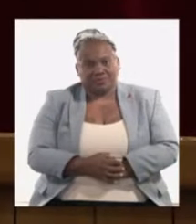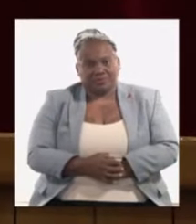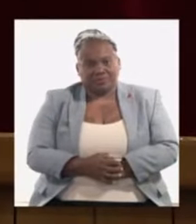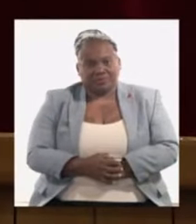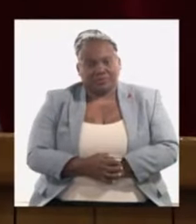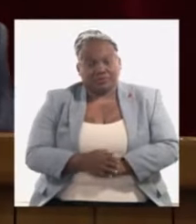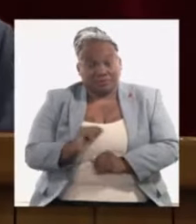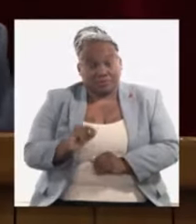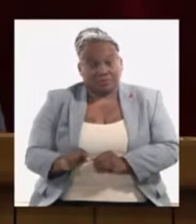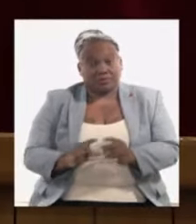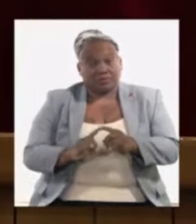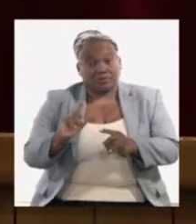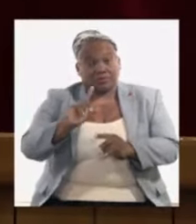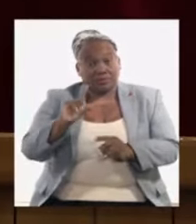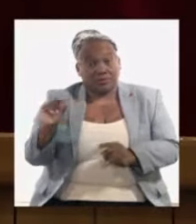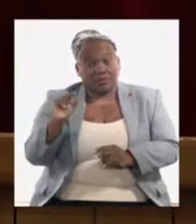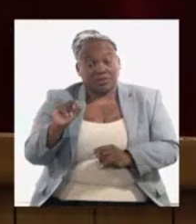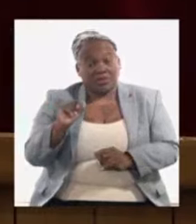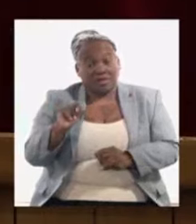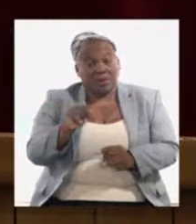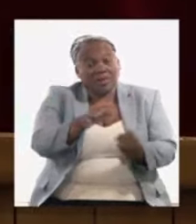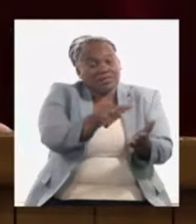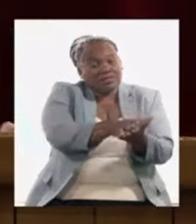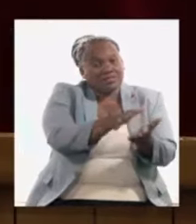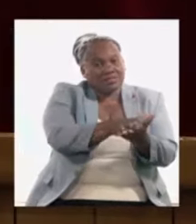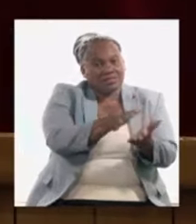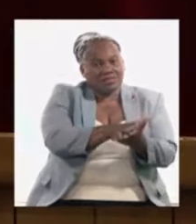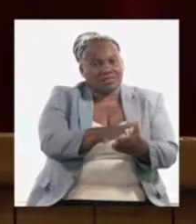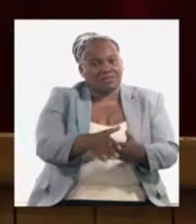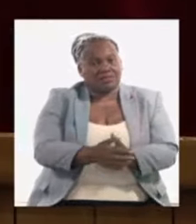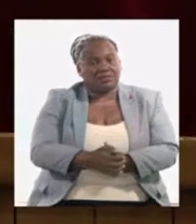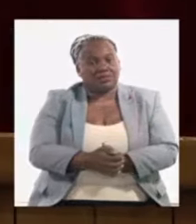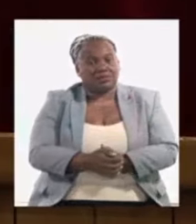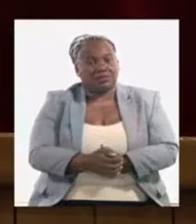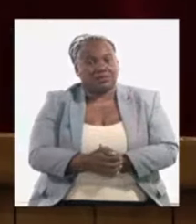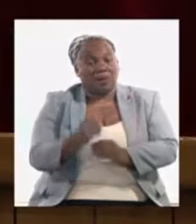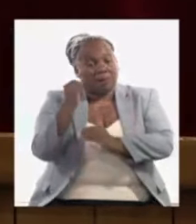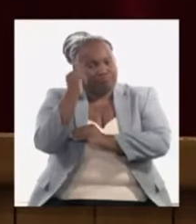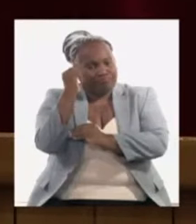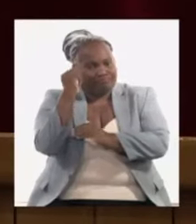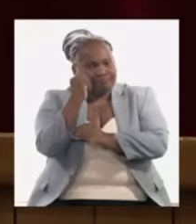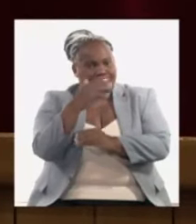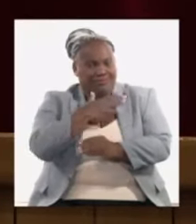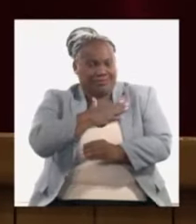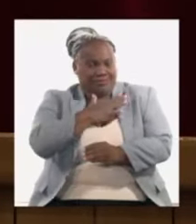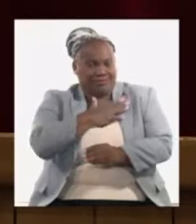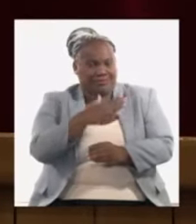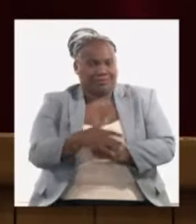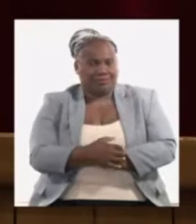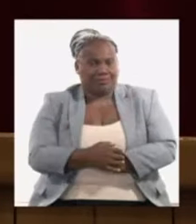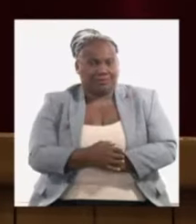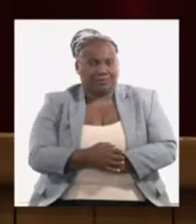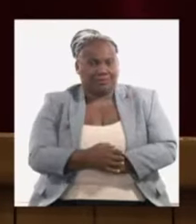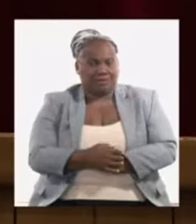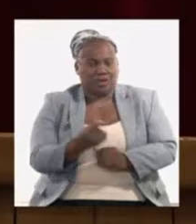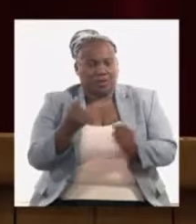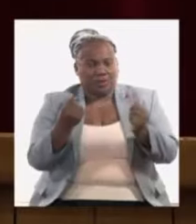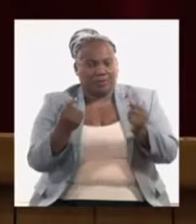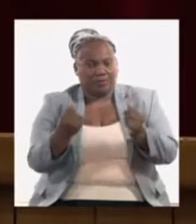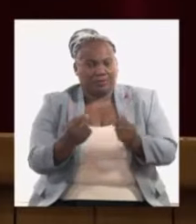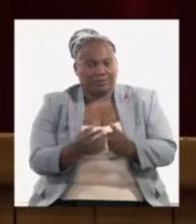es un asunto que son reservas cuando hablamos de eso son potencialidades que tiene la economía